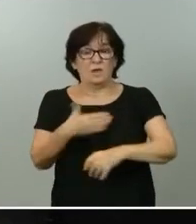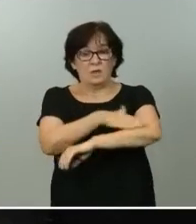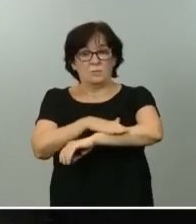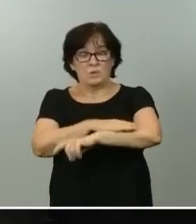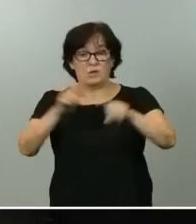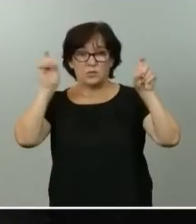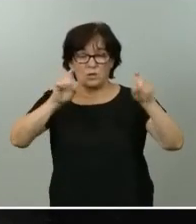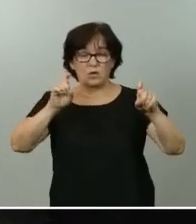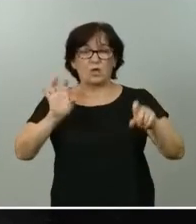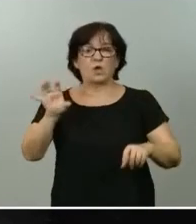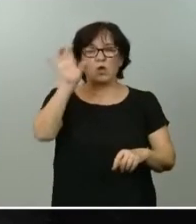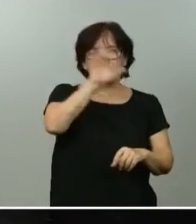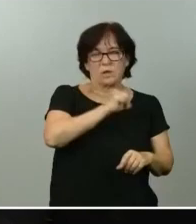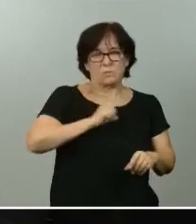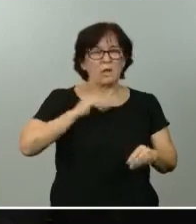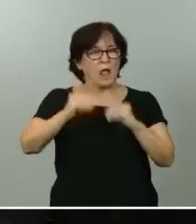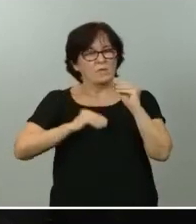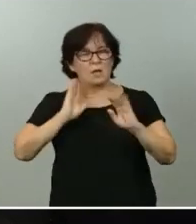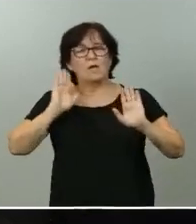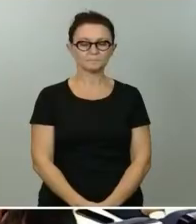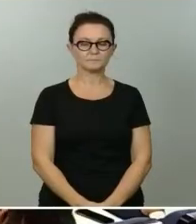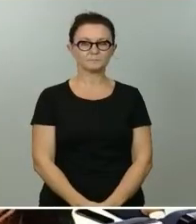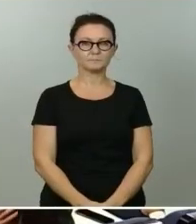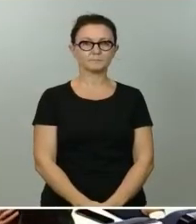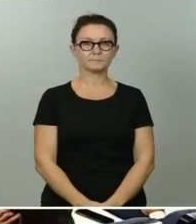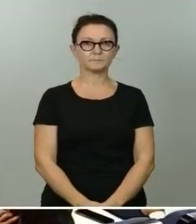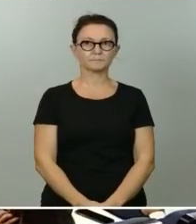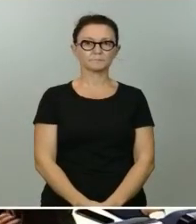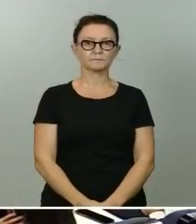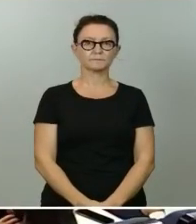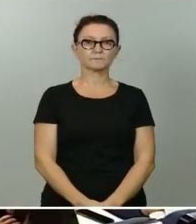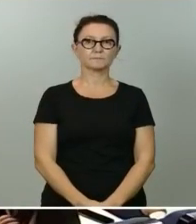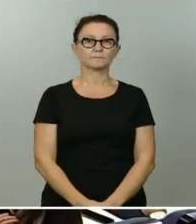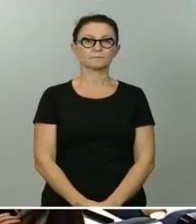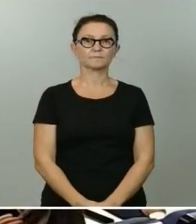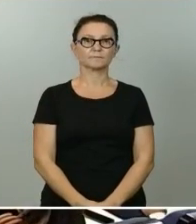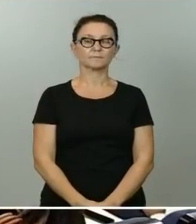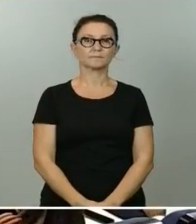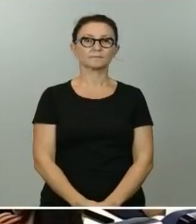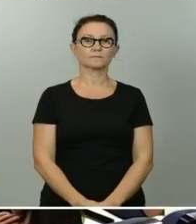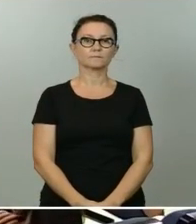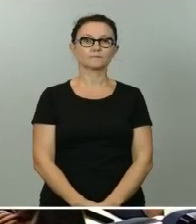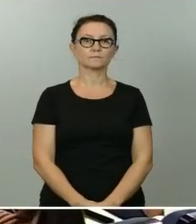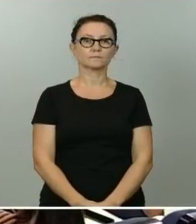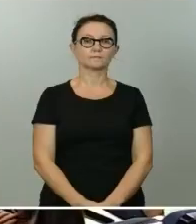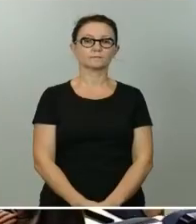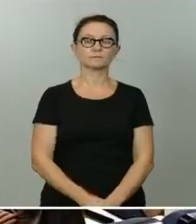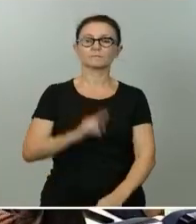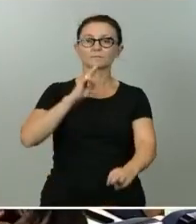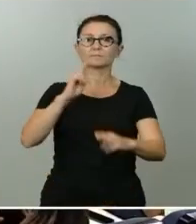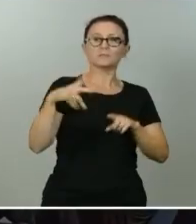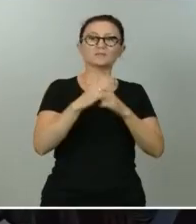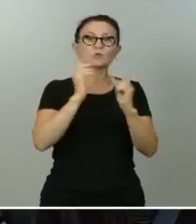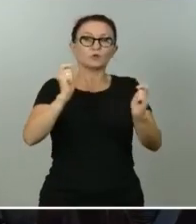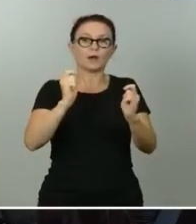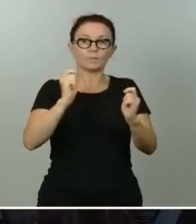estado de alarma. Ese fue el mecanismo legal de excepción utilizado en marzo y abril para impulsar uno de los confinamientos más estrictos